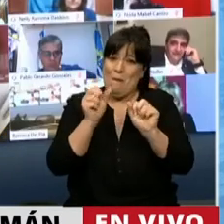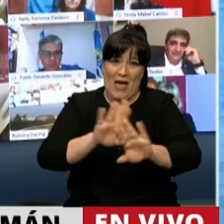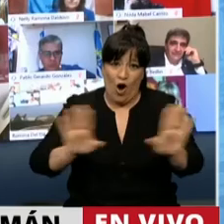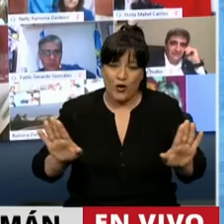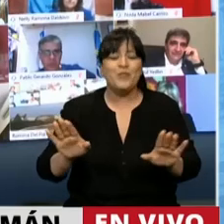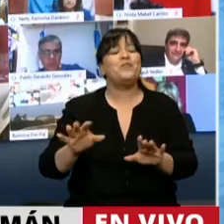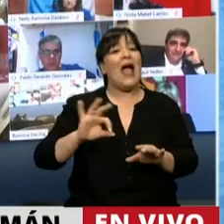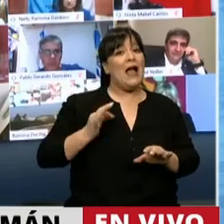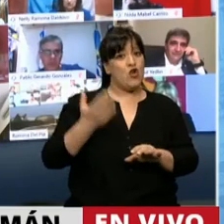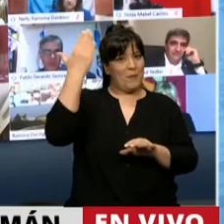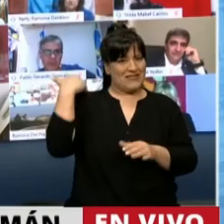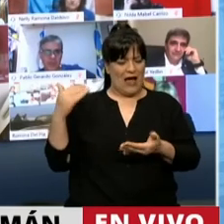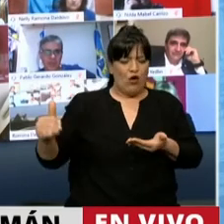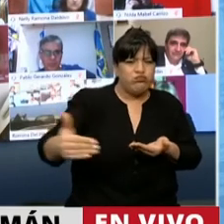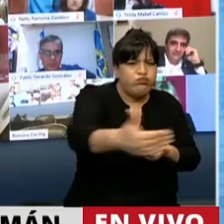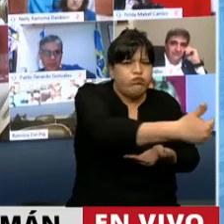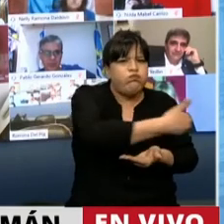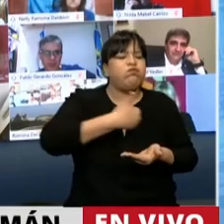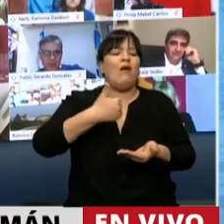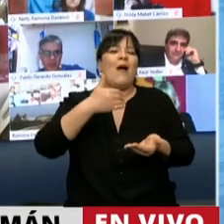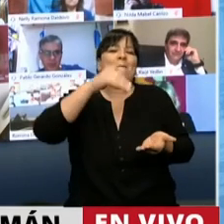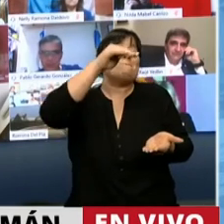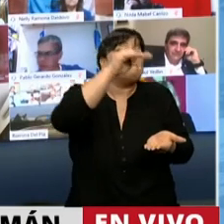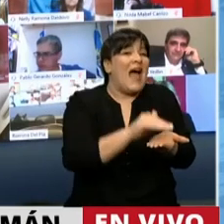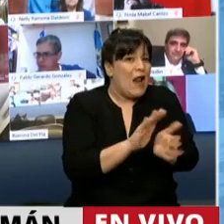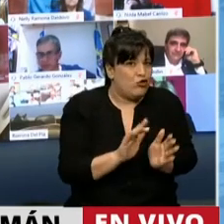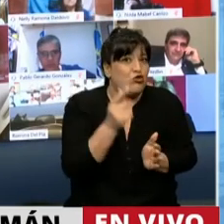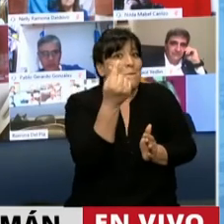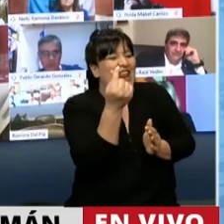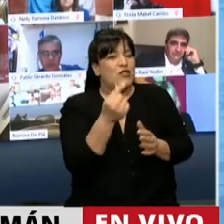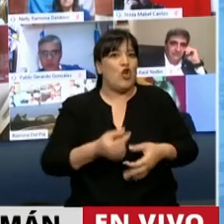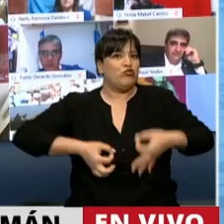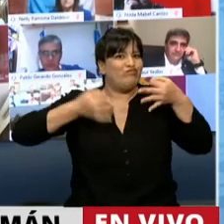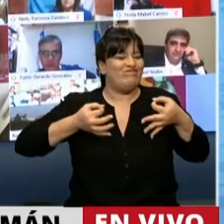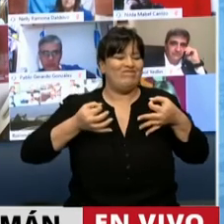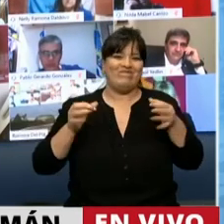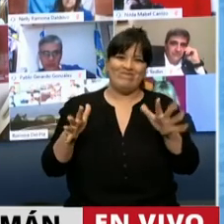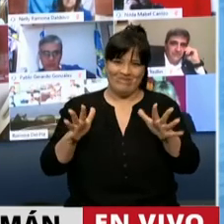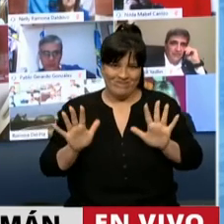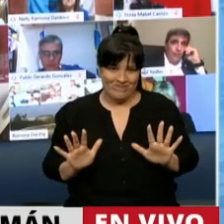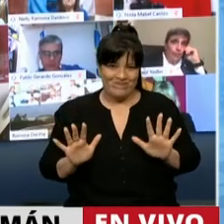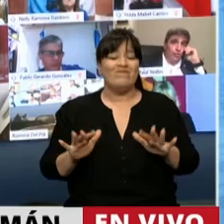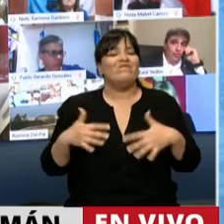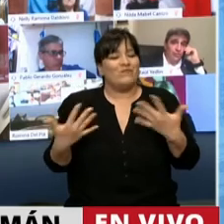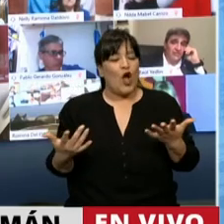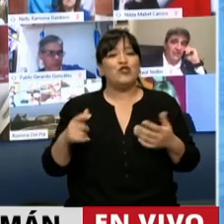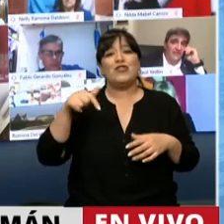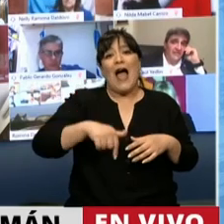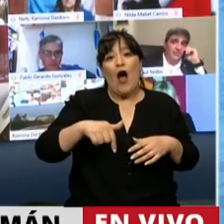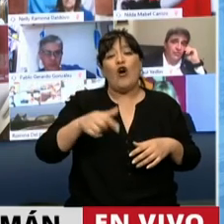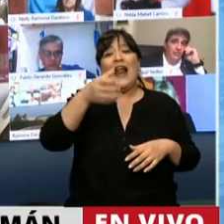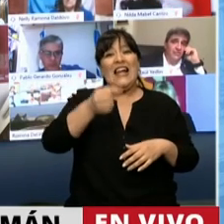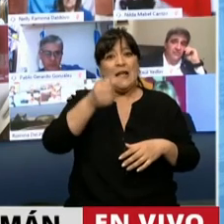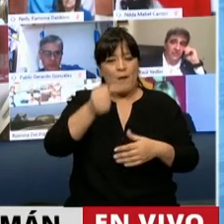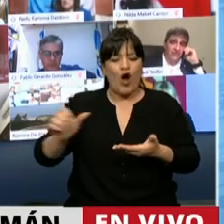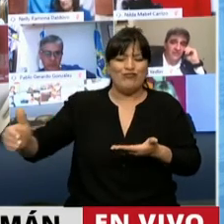cosecha del año pasado fue de menor volumen y los precios no fueron muy buenos. Así que, por eso, la cosecha del